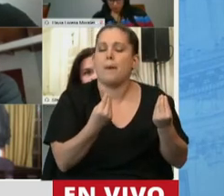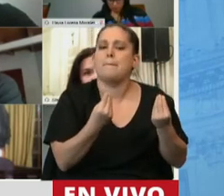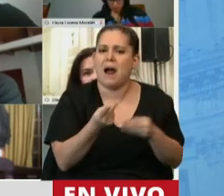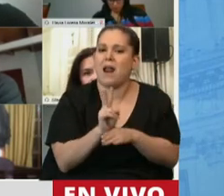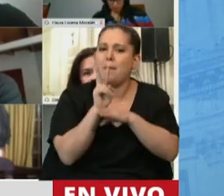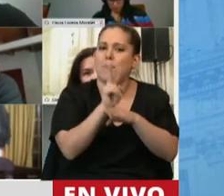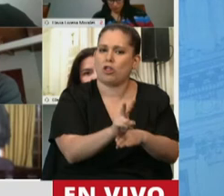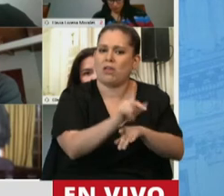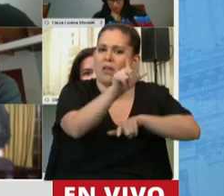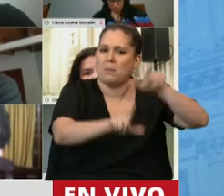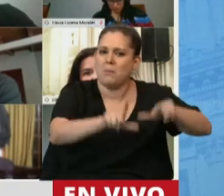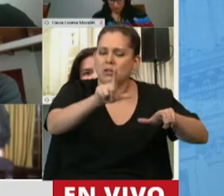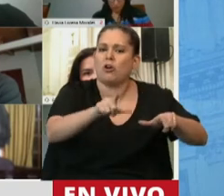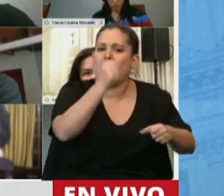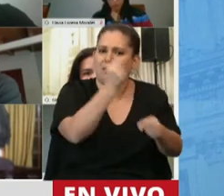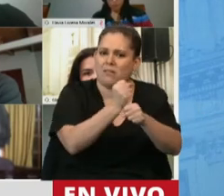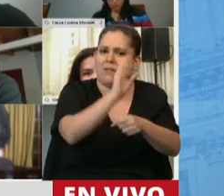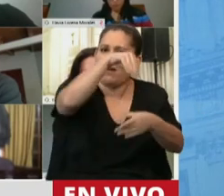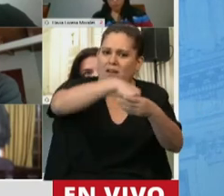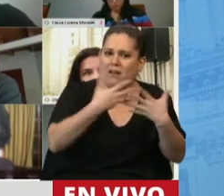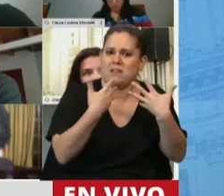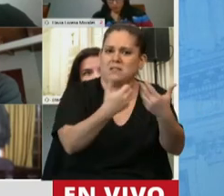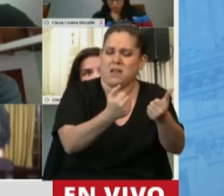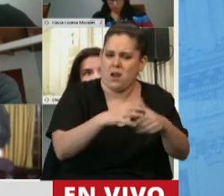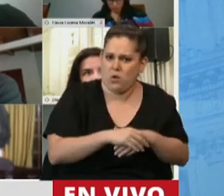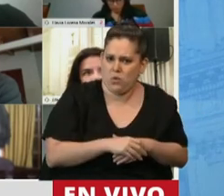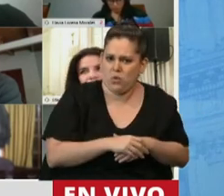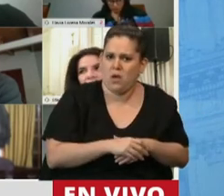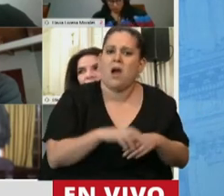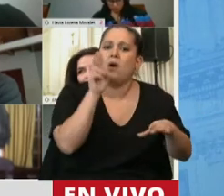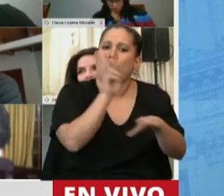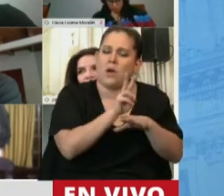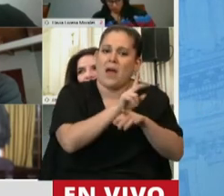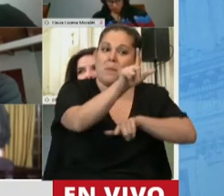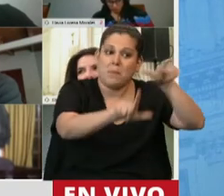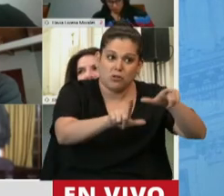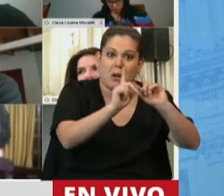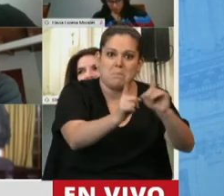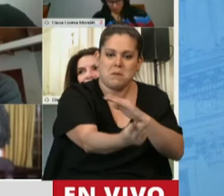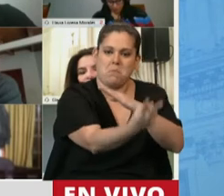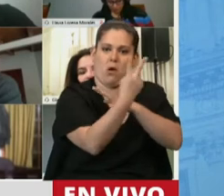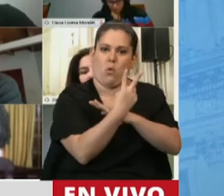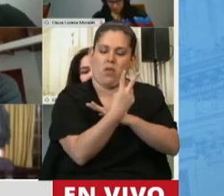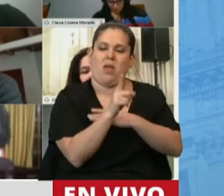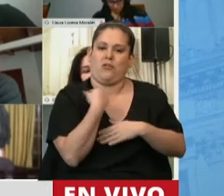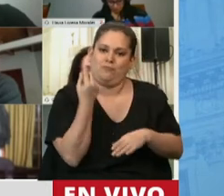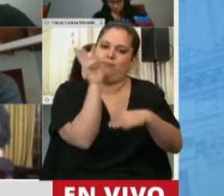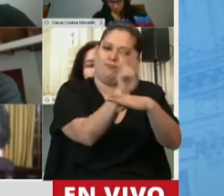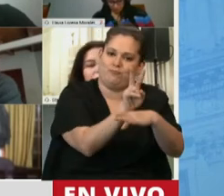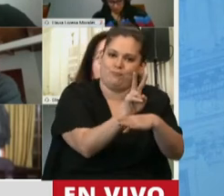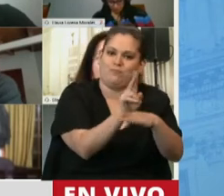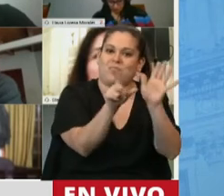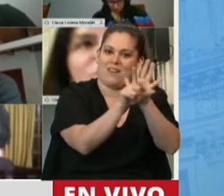proteger al personal de salud, de cuidar a quienes nos cuidan. Quiero decirle a todos los